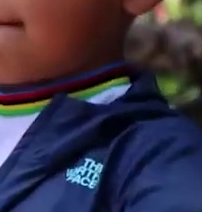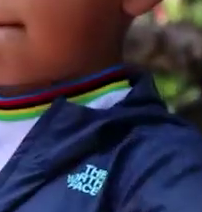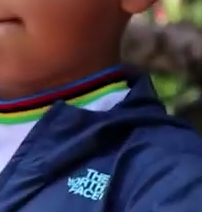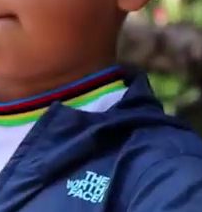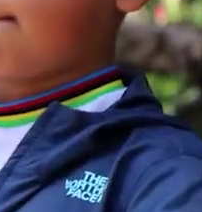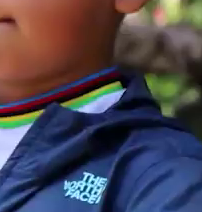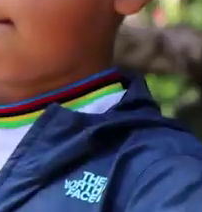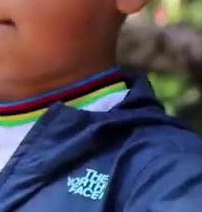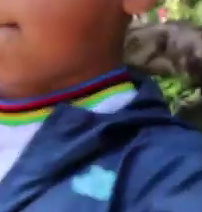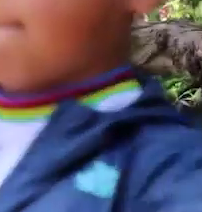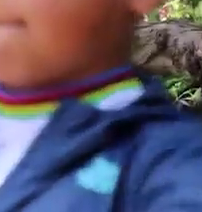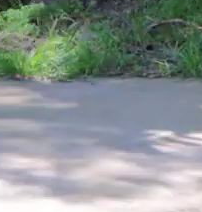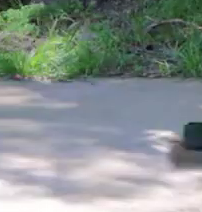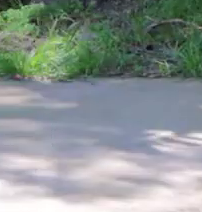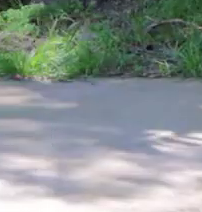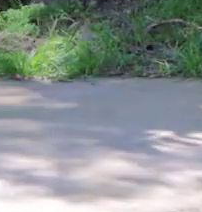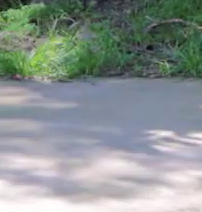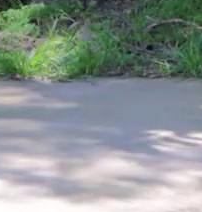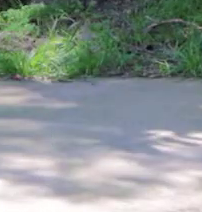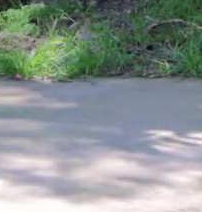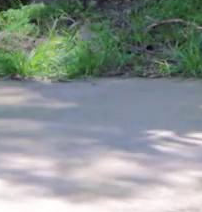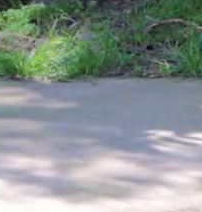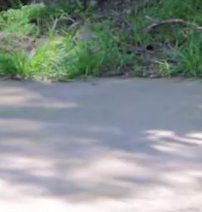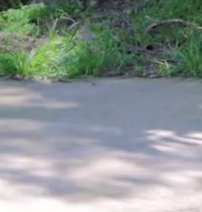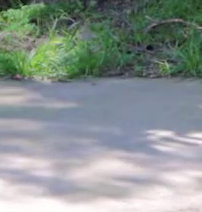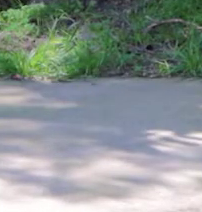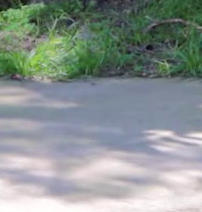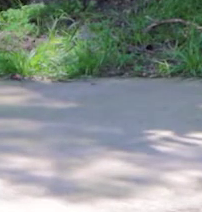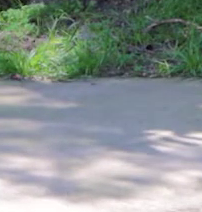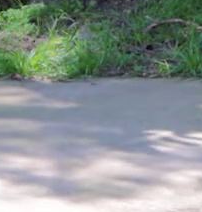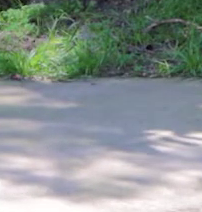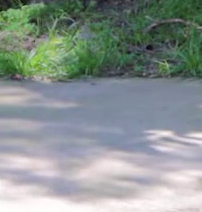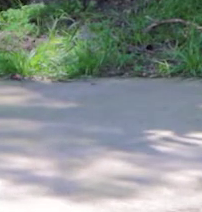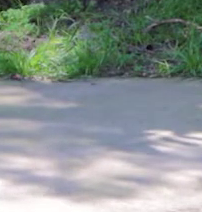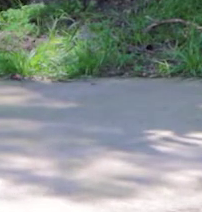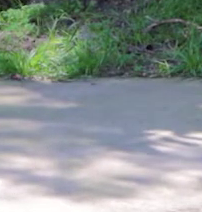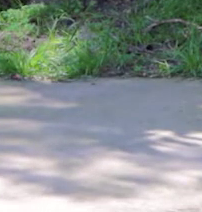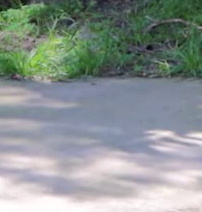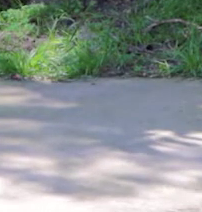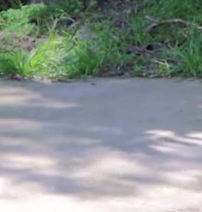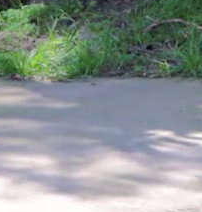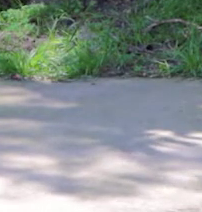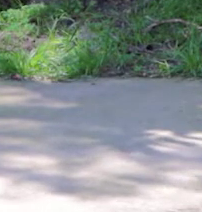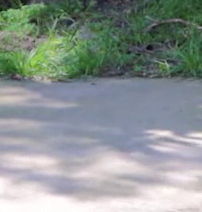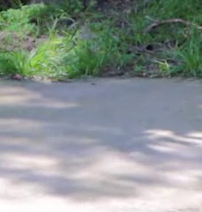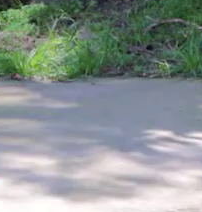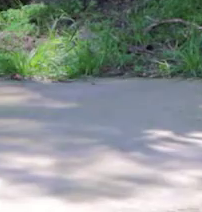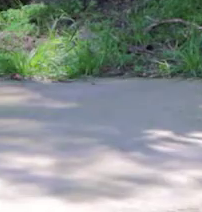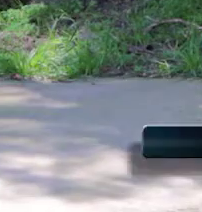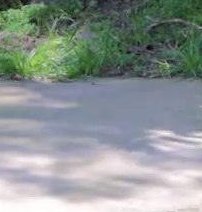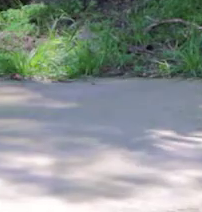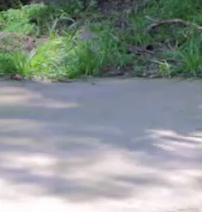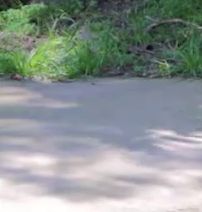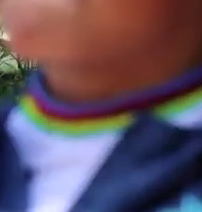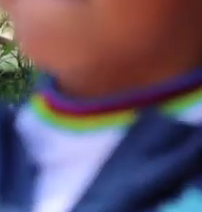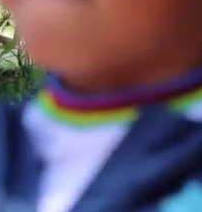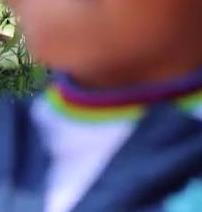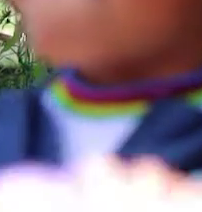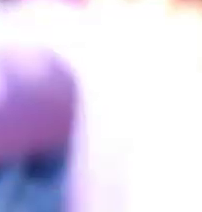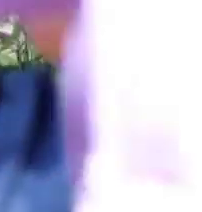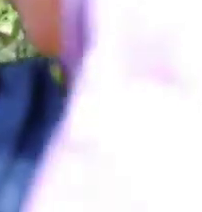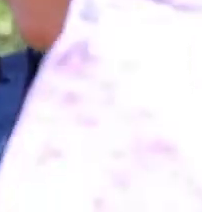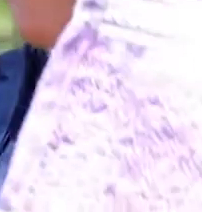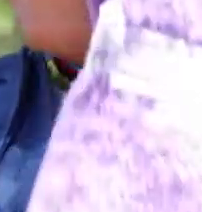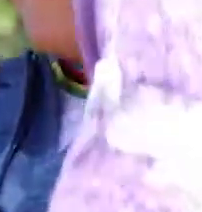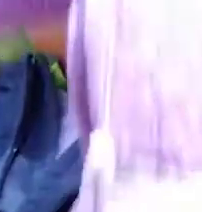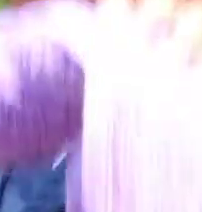hombros bajamos y subimos con tensión que se vea la tensión de la toalla no se debe de doblar la posición